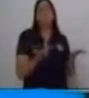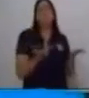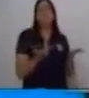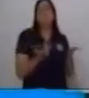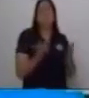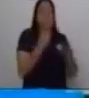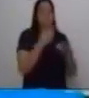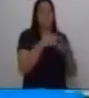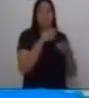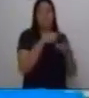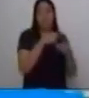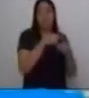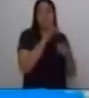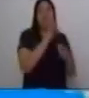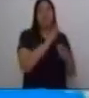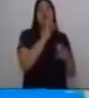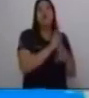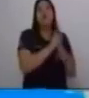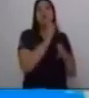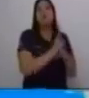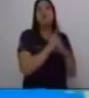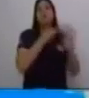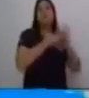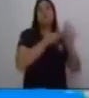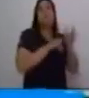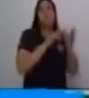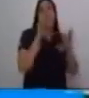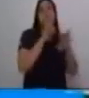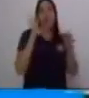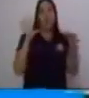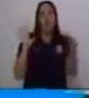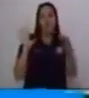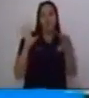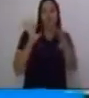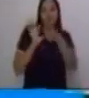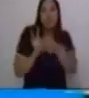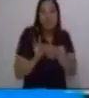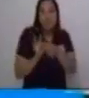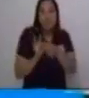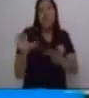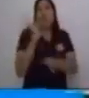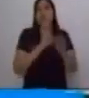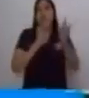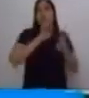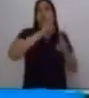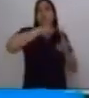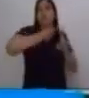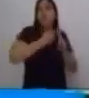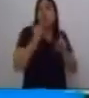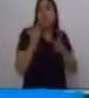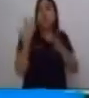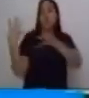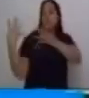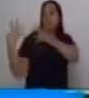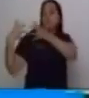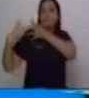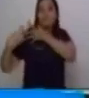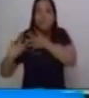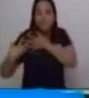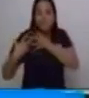usan su significado es unión o suma quiere decir que integra las dos oraciones